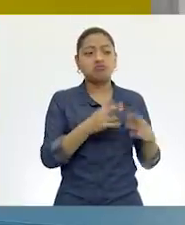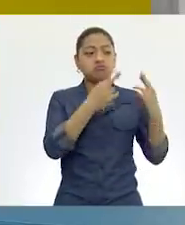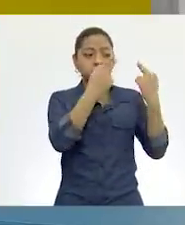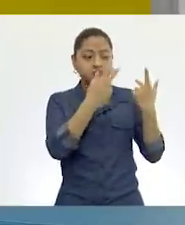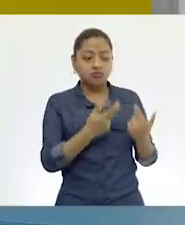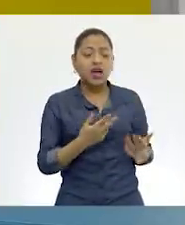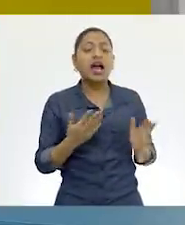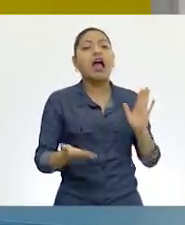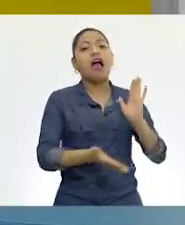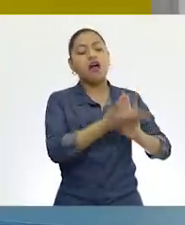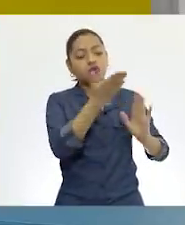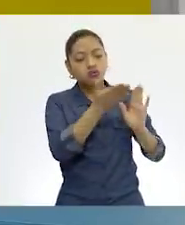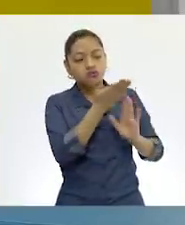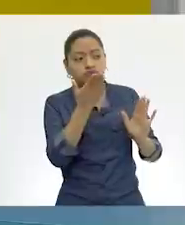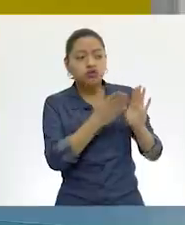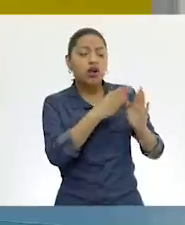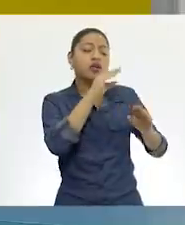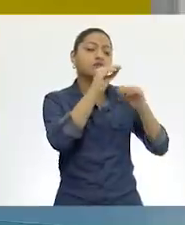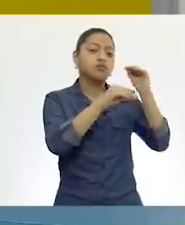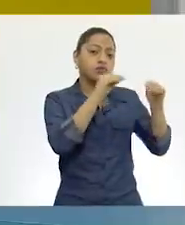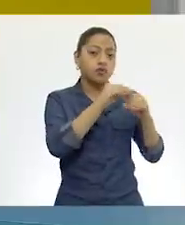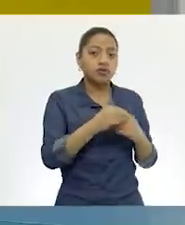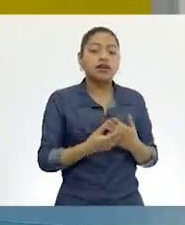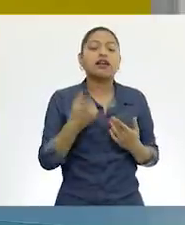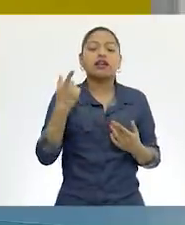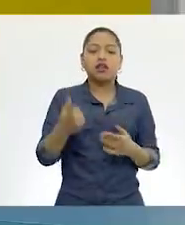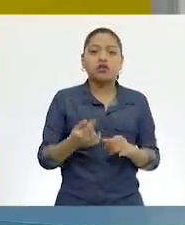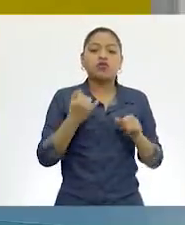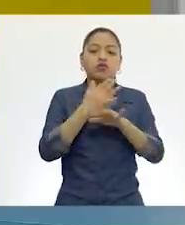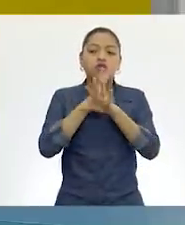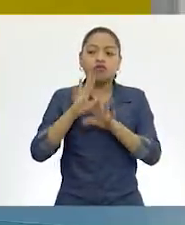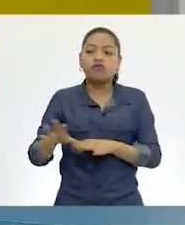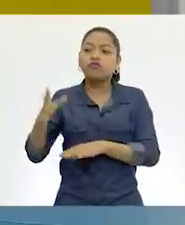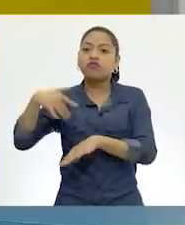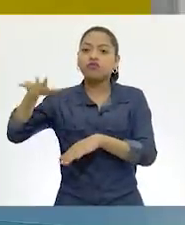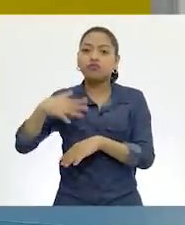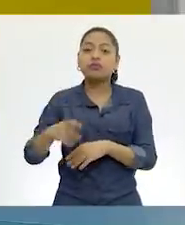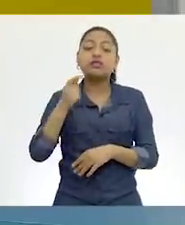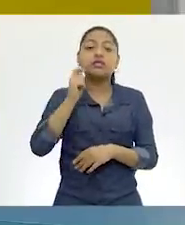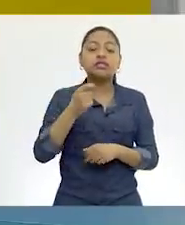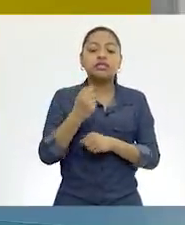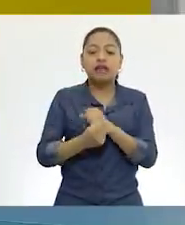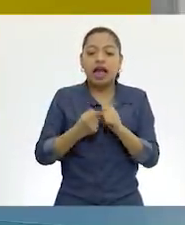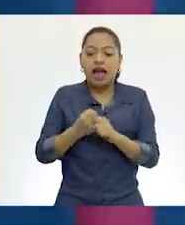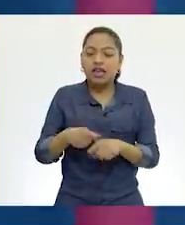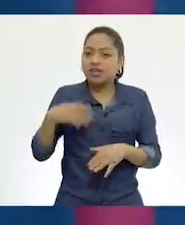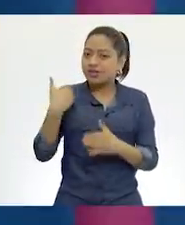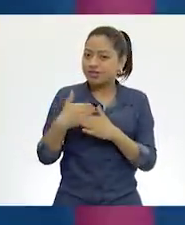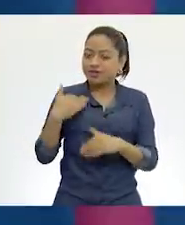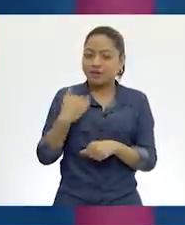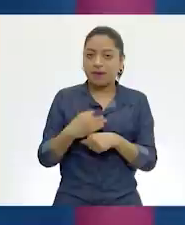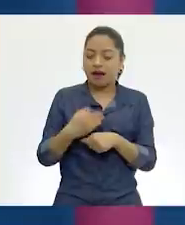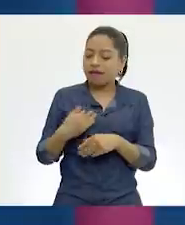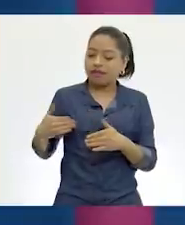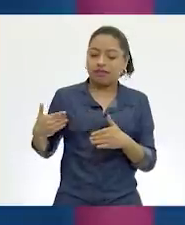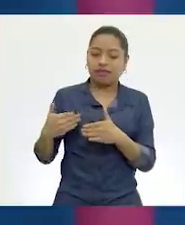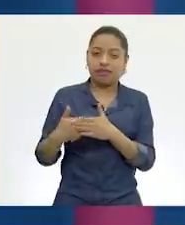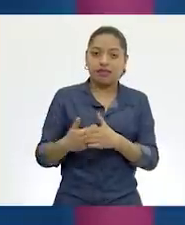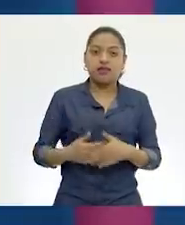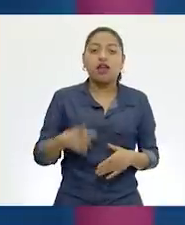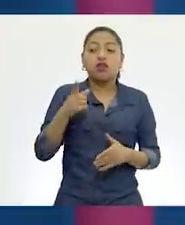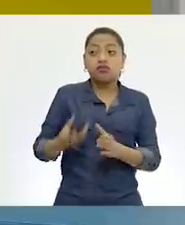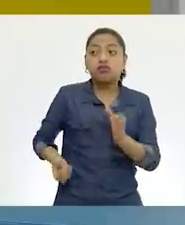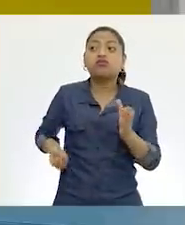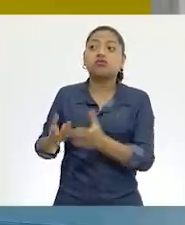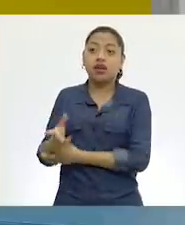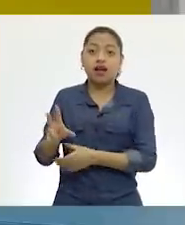cuanto a los datos o a la visita que podamos hacer en ellos. Que ahorita no es recomendable tampoco que salgas. Entonces, aunque son fuentes